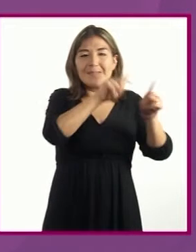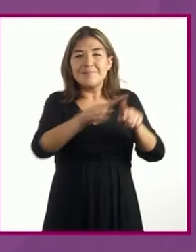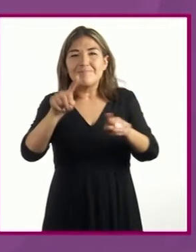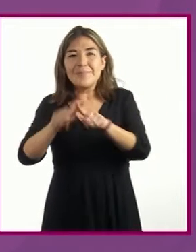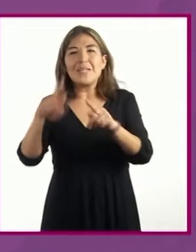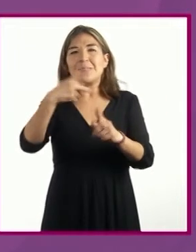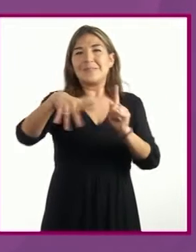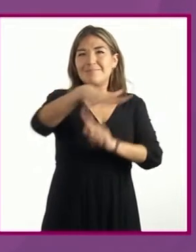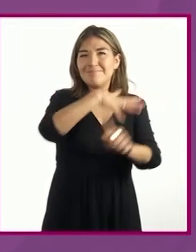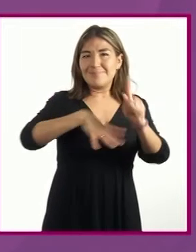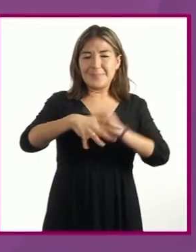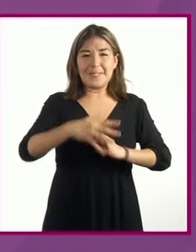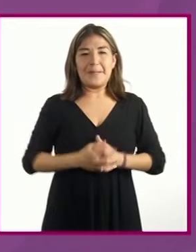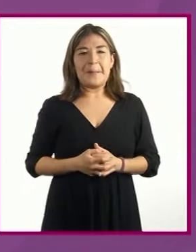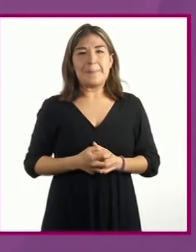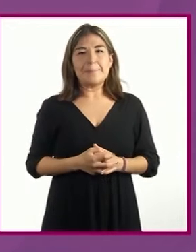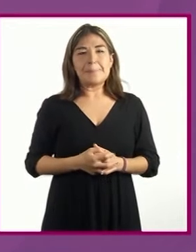contexto.